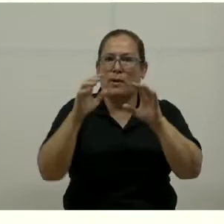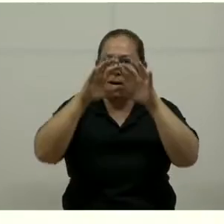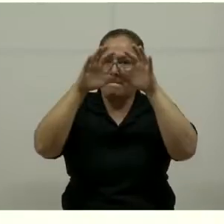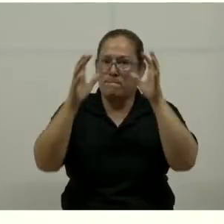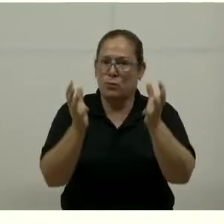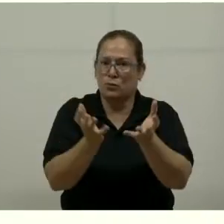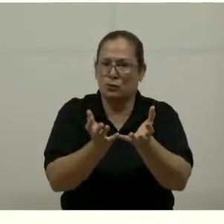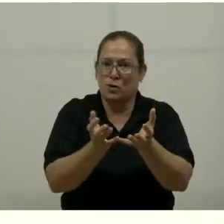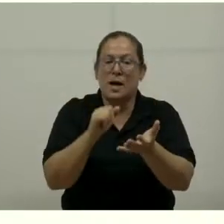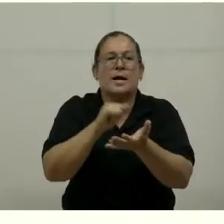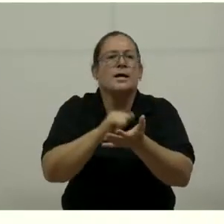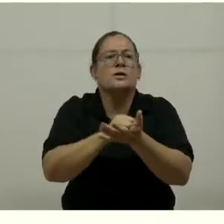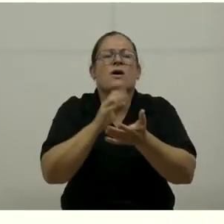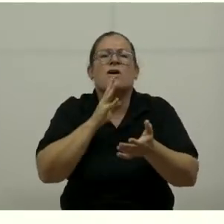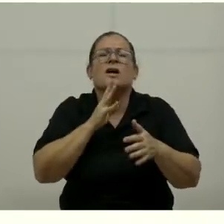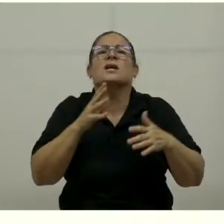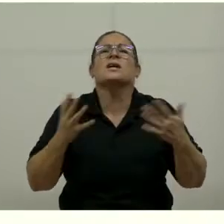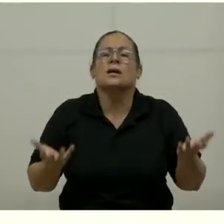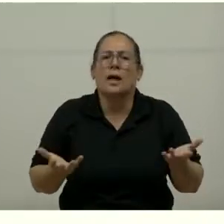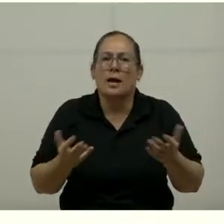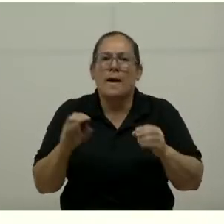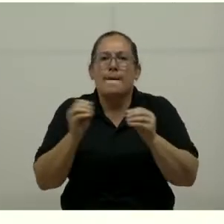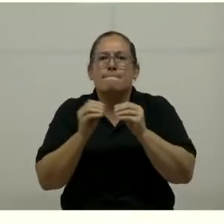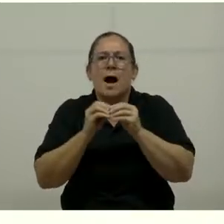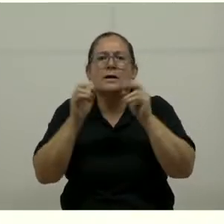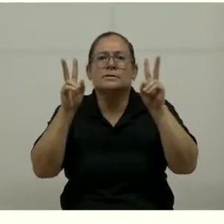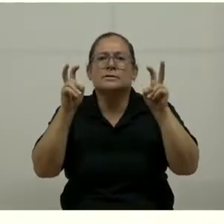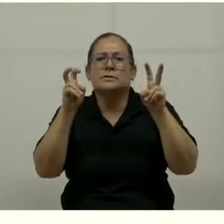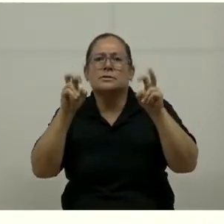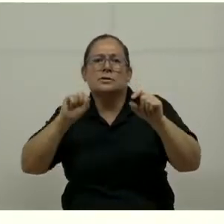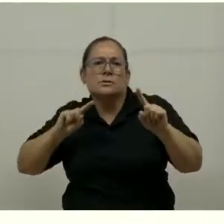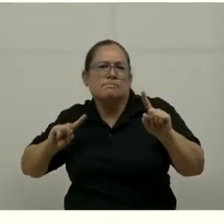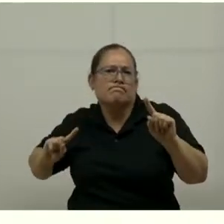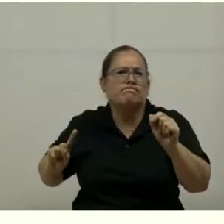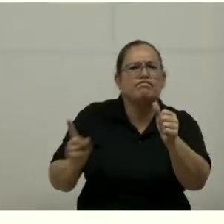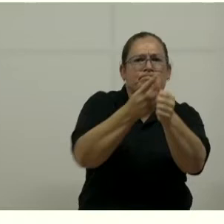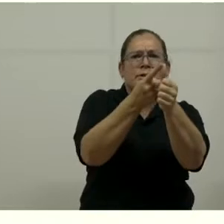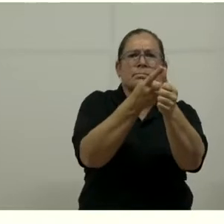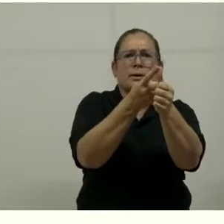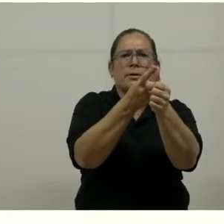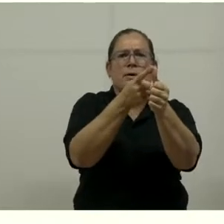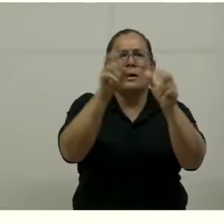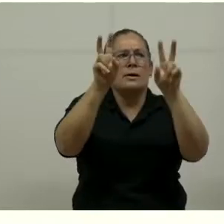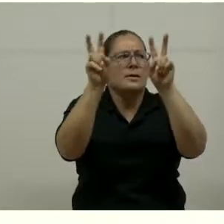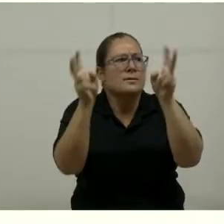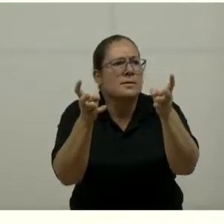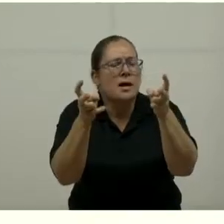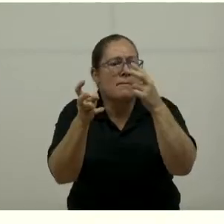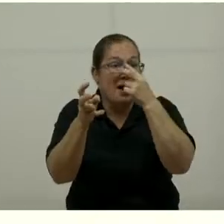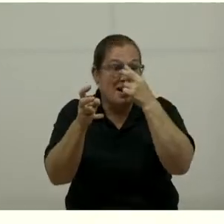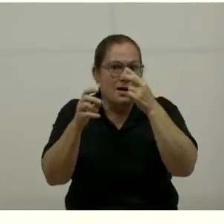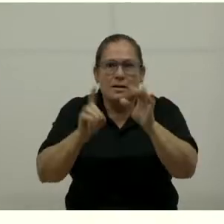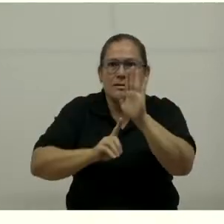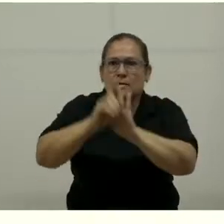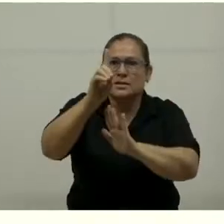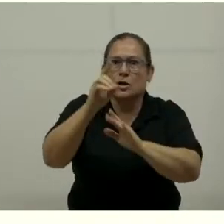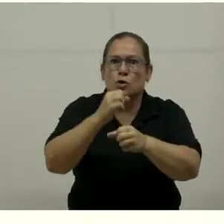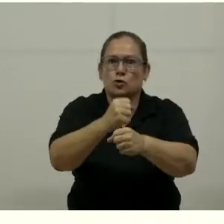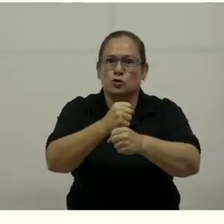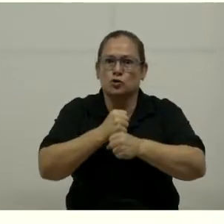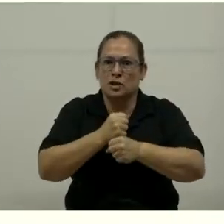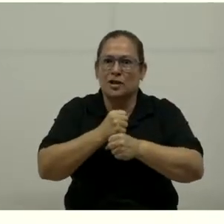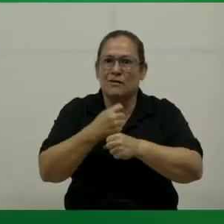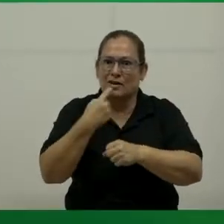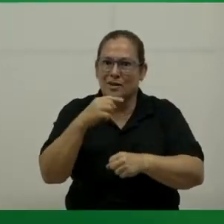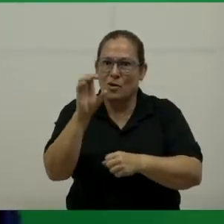estas acciones hablamos, por ejemplo, de ser punta de lanza. En el tema del cumplimiento de los objetivos de desarrollo sostenible de las Naciones